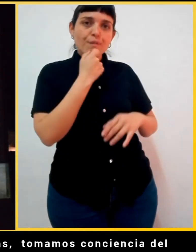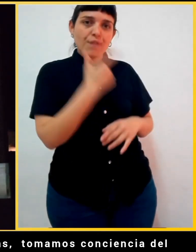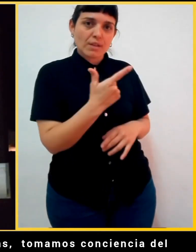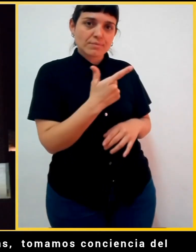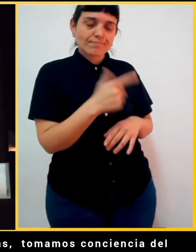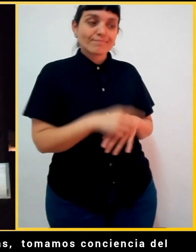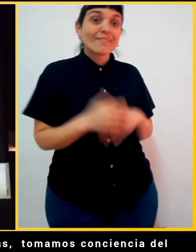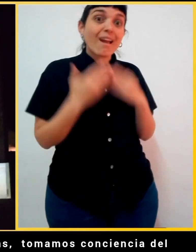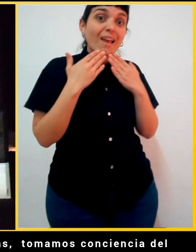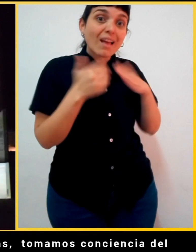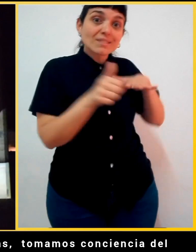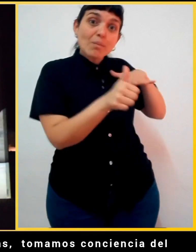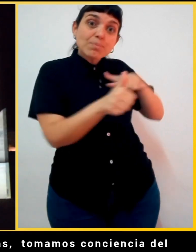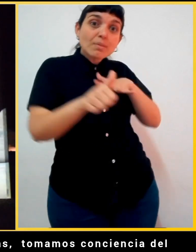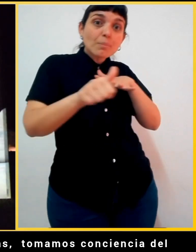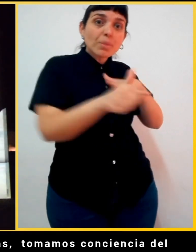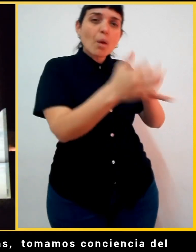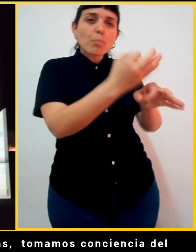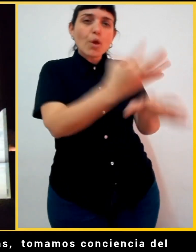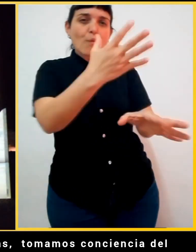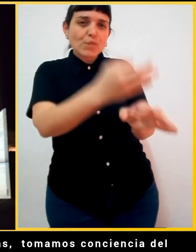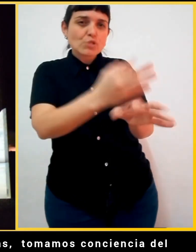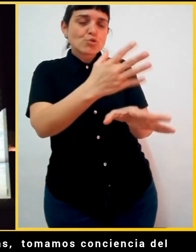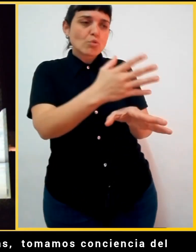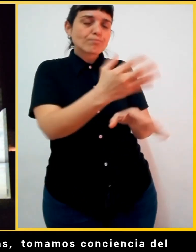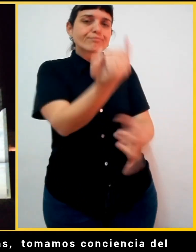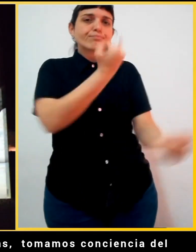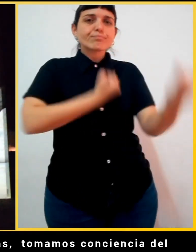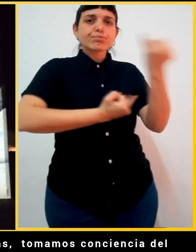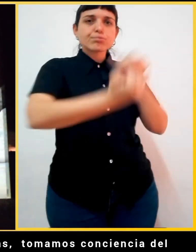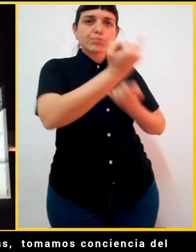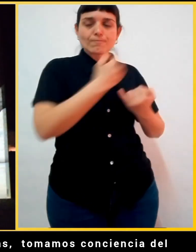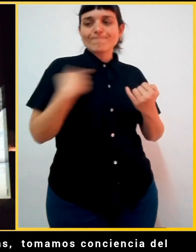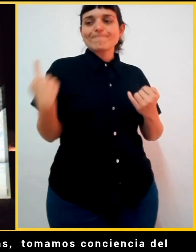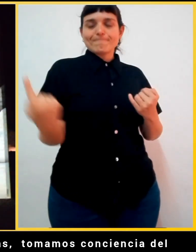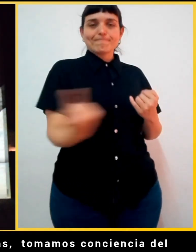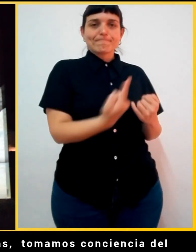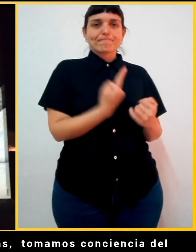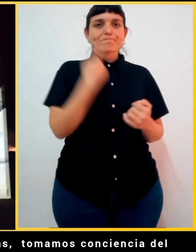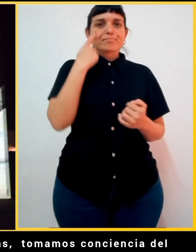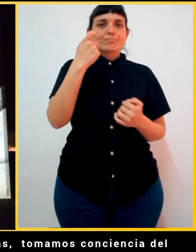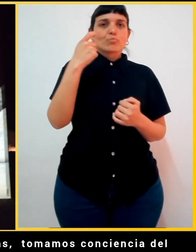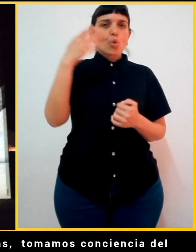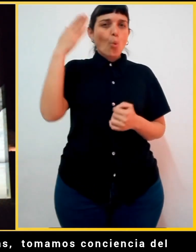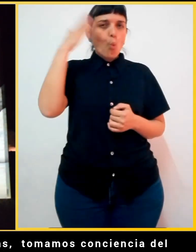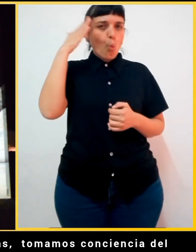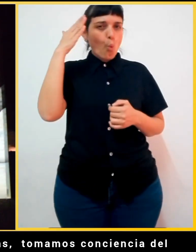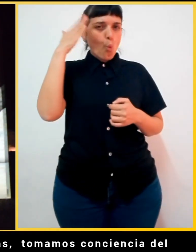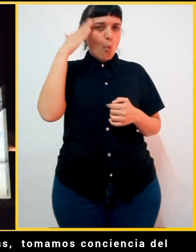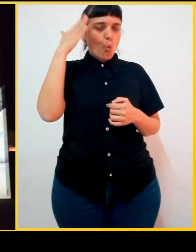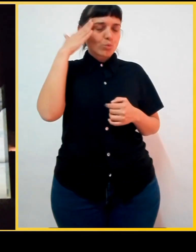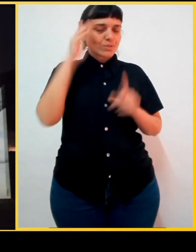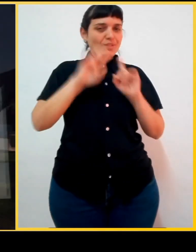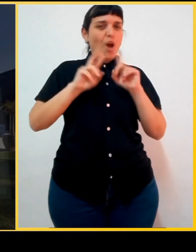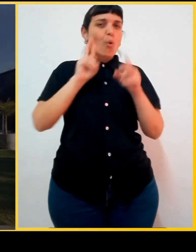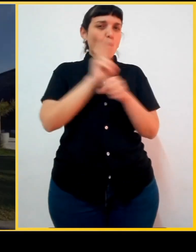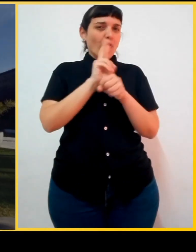A través de la visita guiada por especialistas, tomamos conciencia del cuidado ambiental.